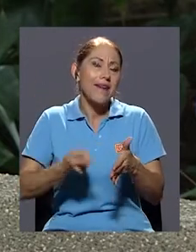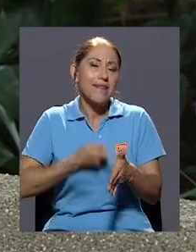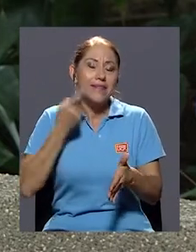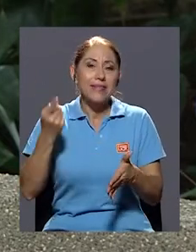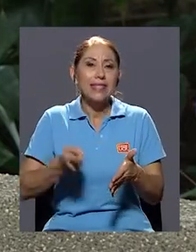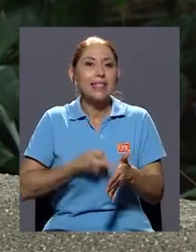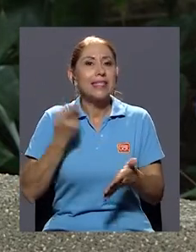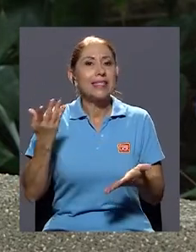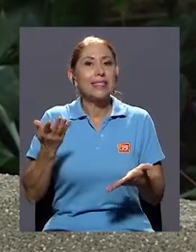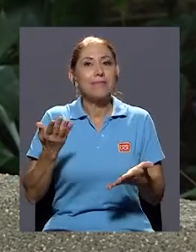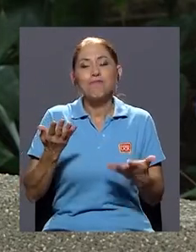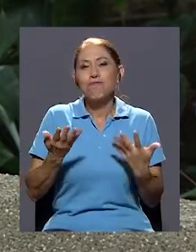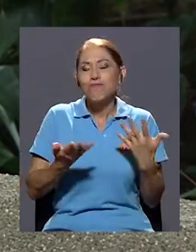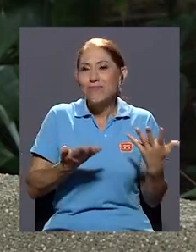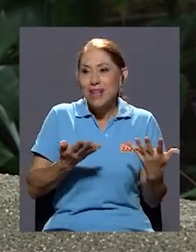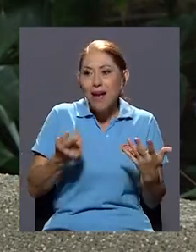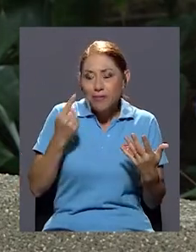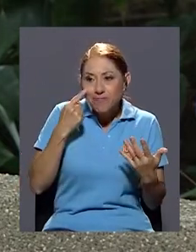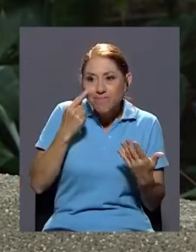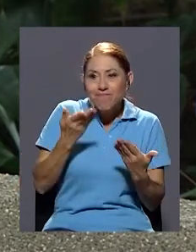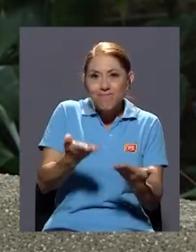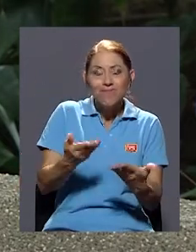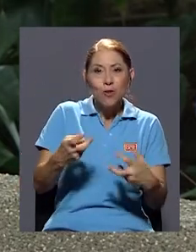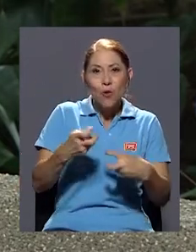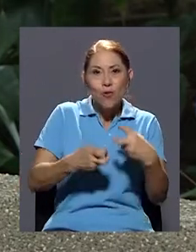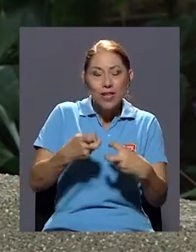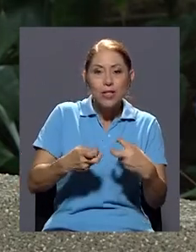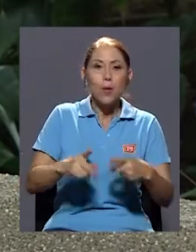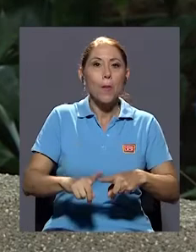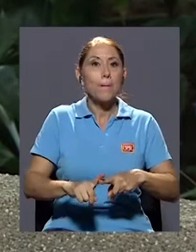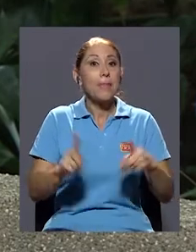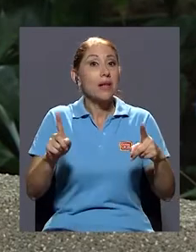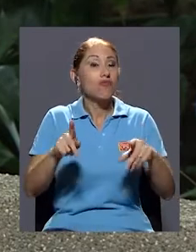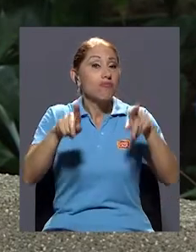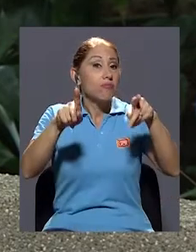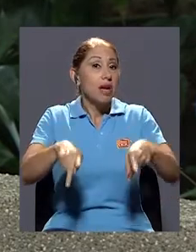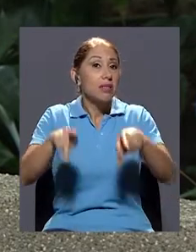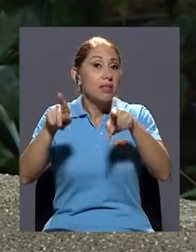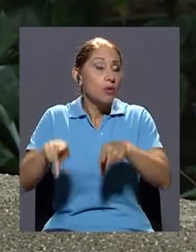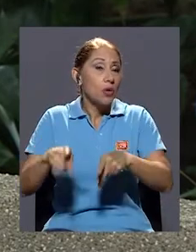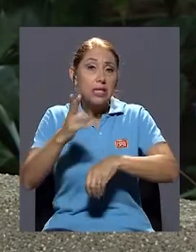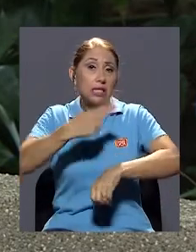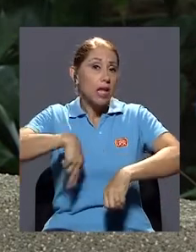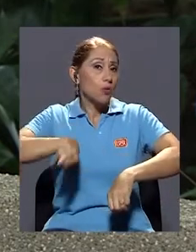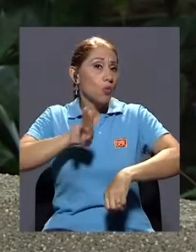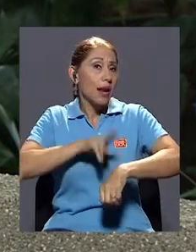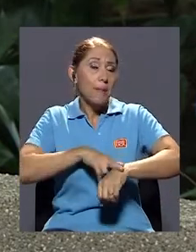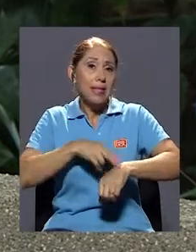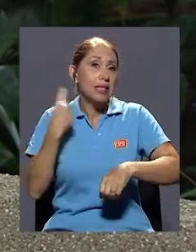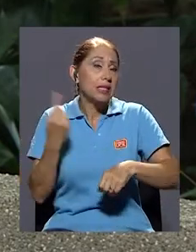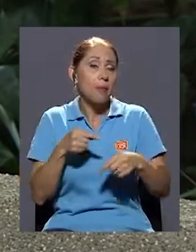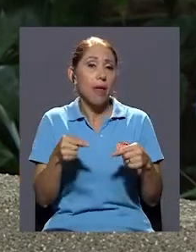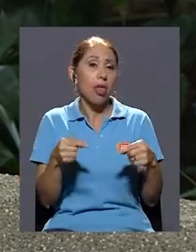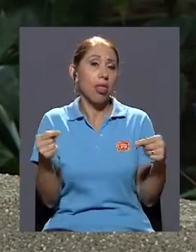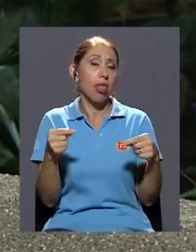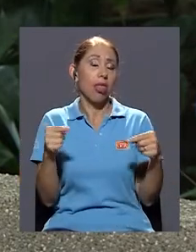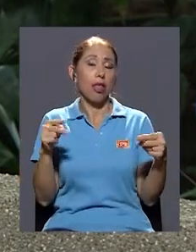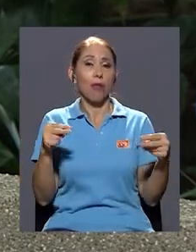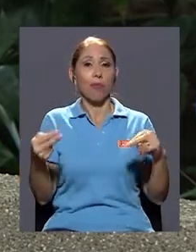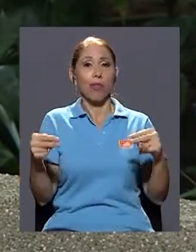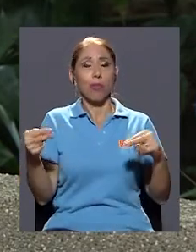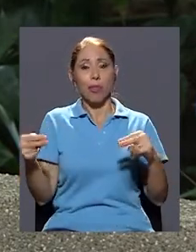evidente que sea, las personas por naturaleza somos contradictorias,